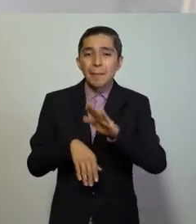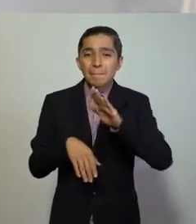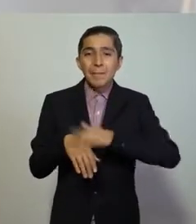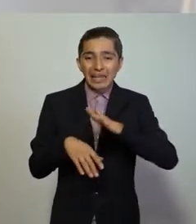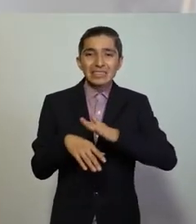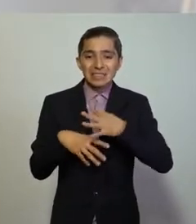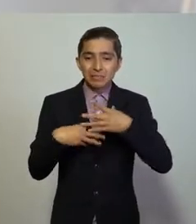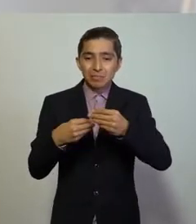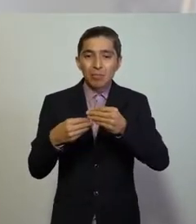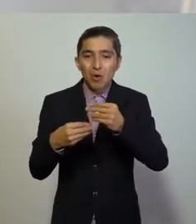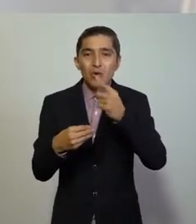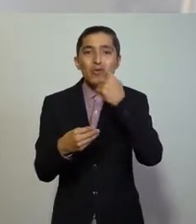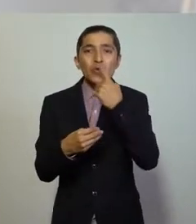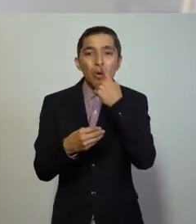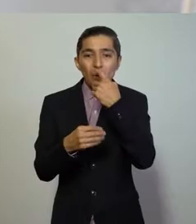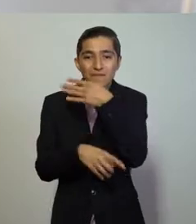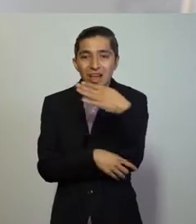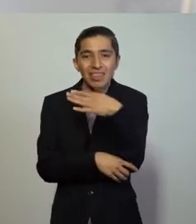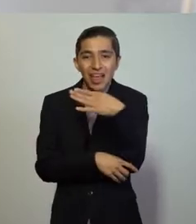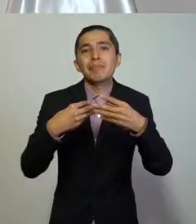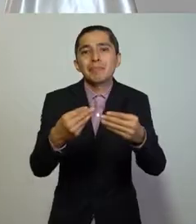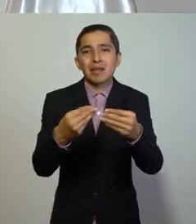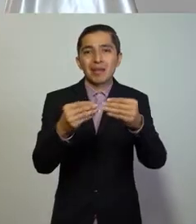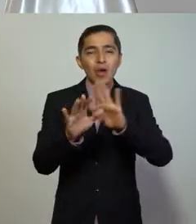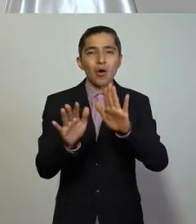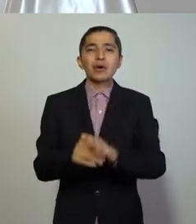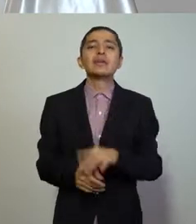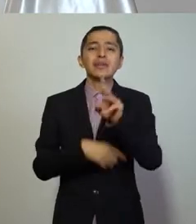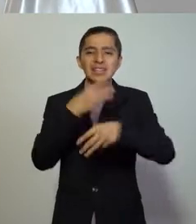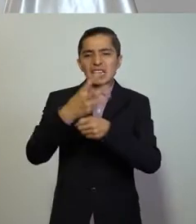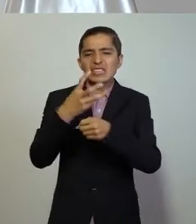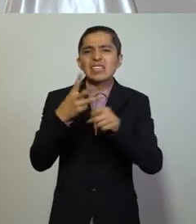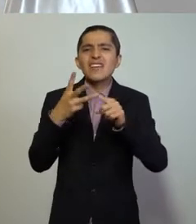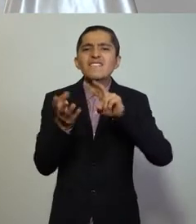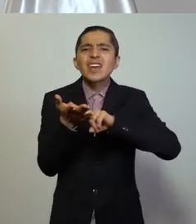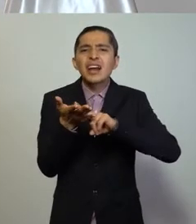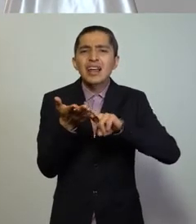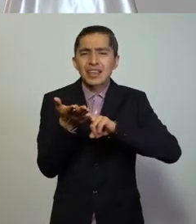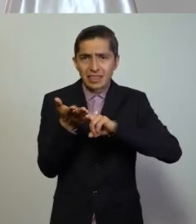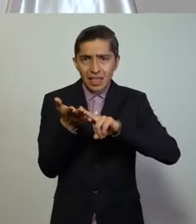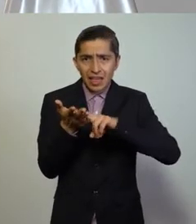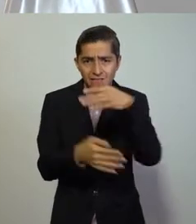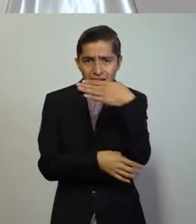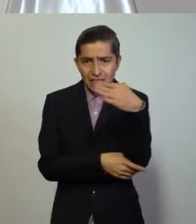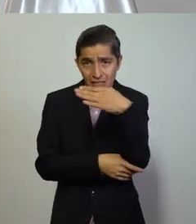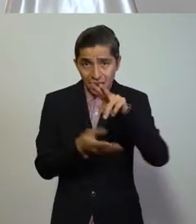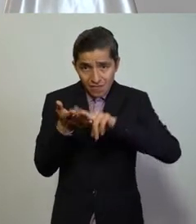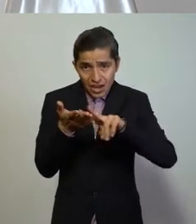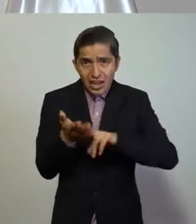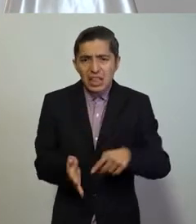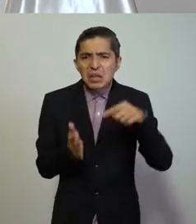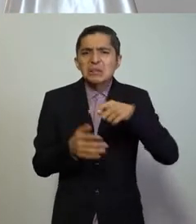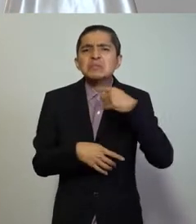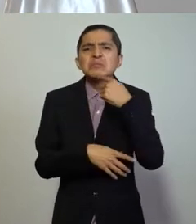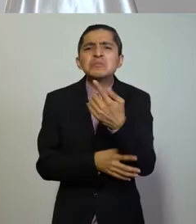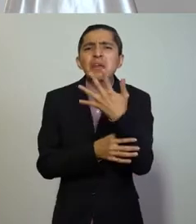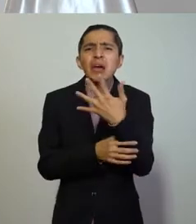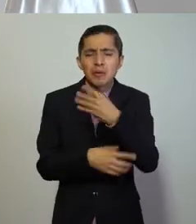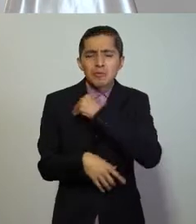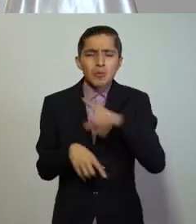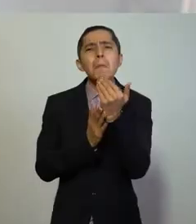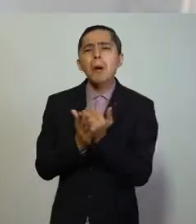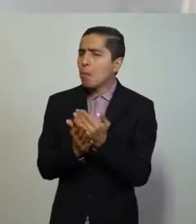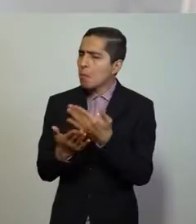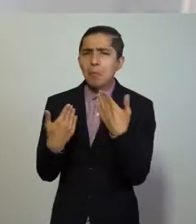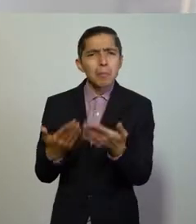y así evitar la propagación del virus. Tercero, la bandera verde nos informa que el riesgo del municipio